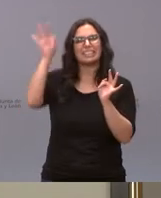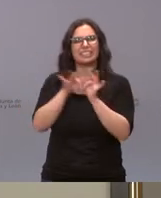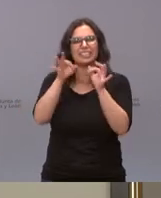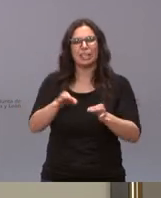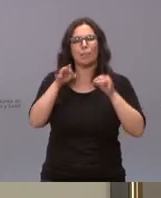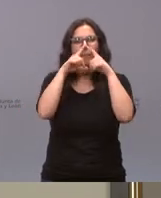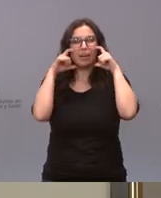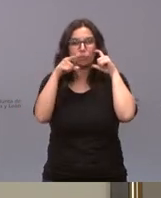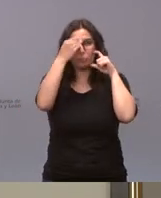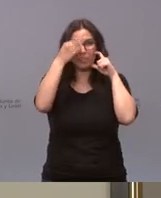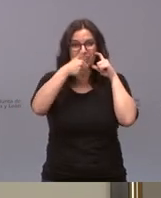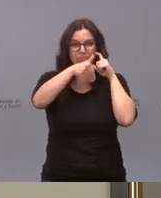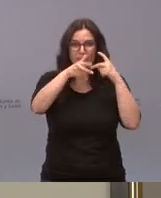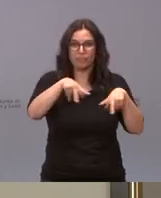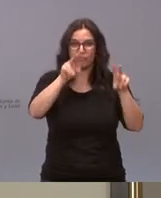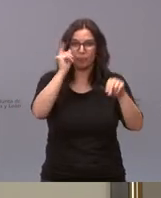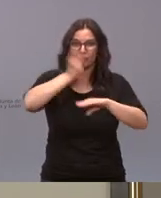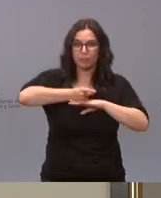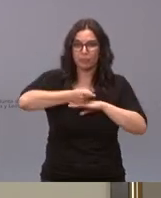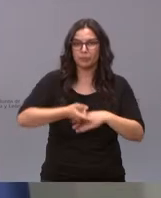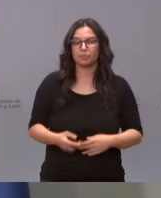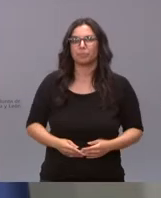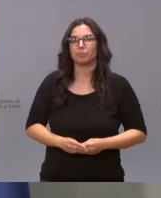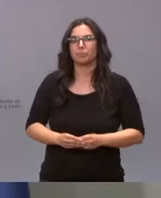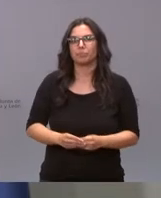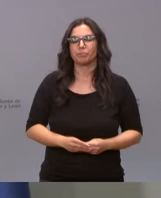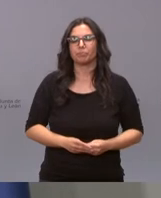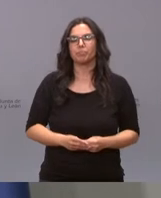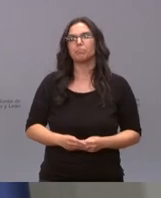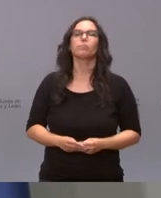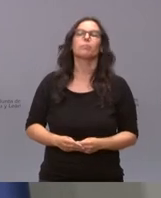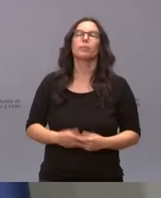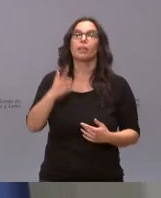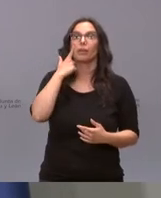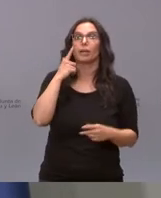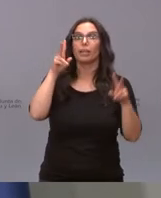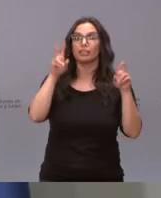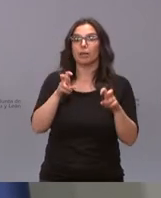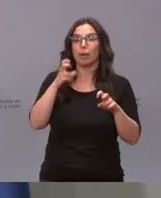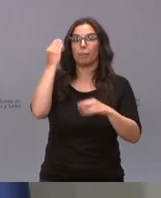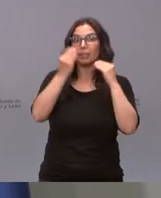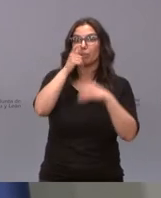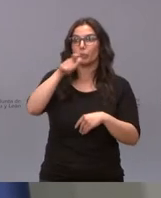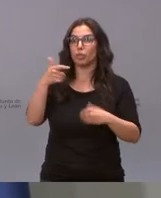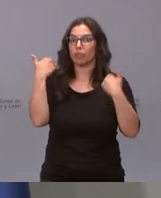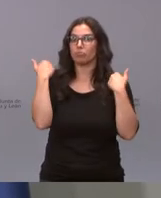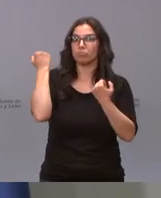cerca del final del uso de la mascarilla? gracias bueno sobre si queremos que la gente va a ser responsable sí